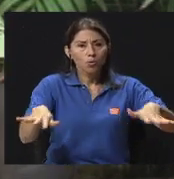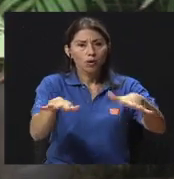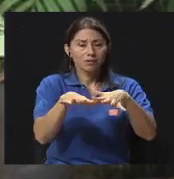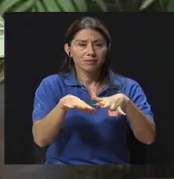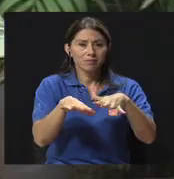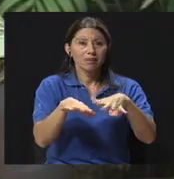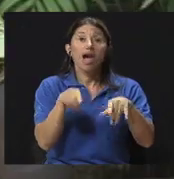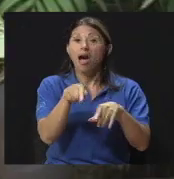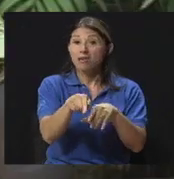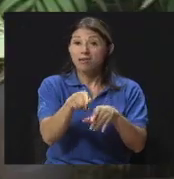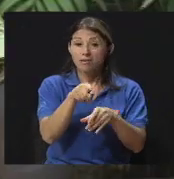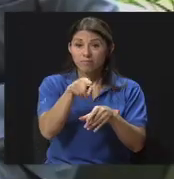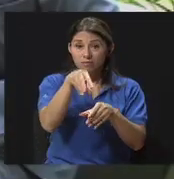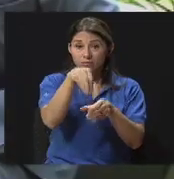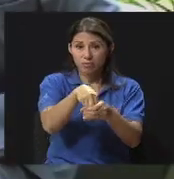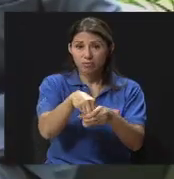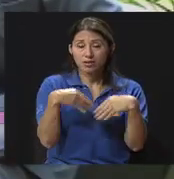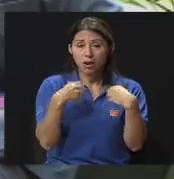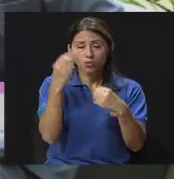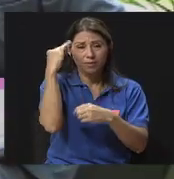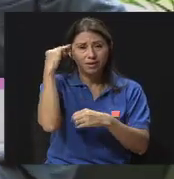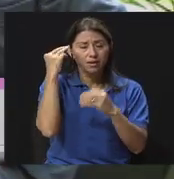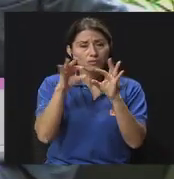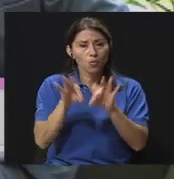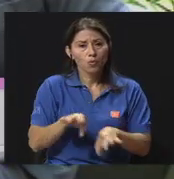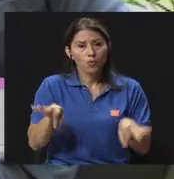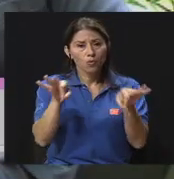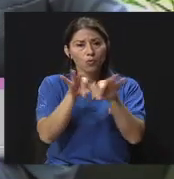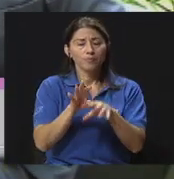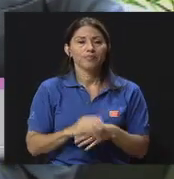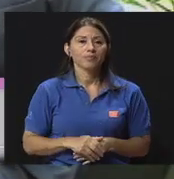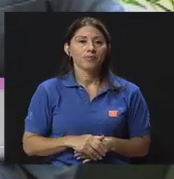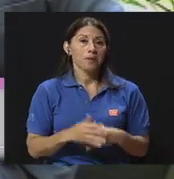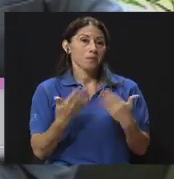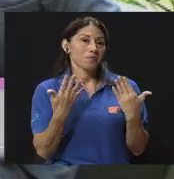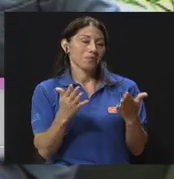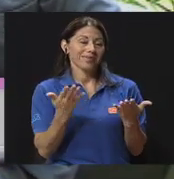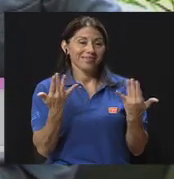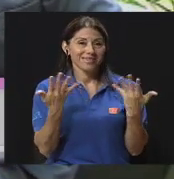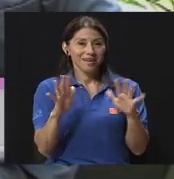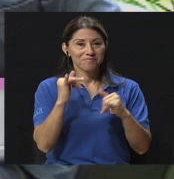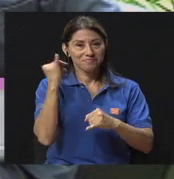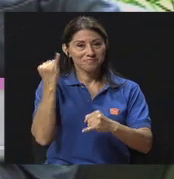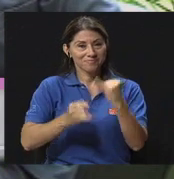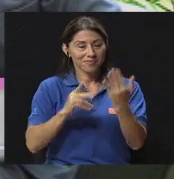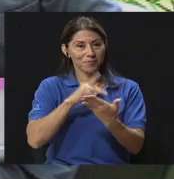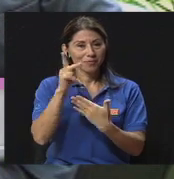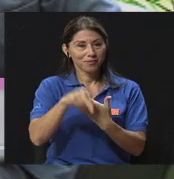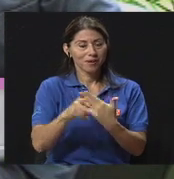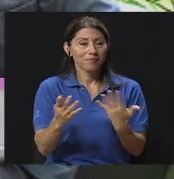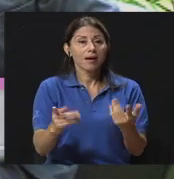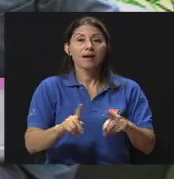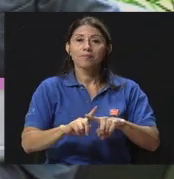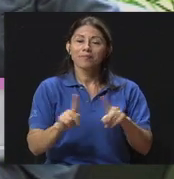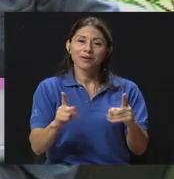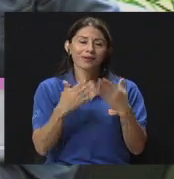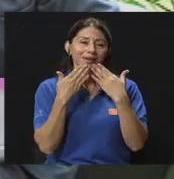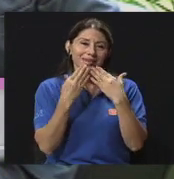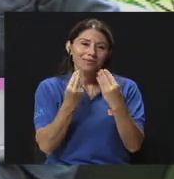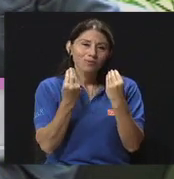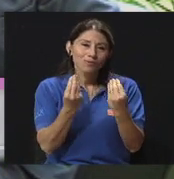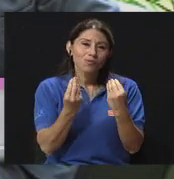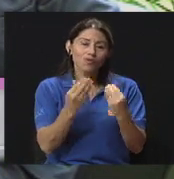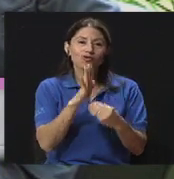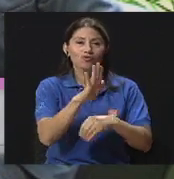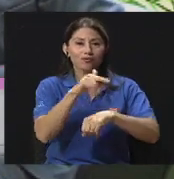salud mental es fundamental. Muy importante. Shirley y Saúl, de esta manera llegamos al final de nuestro programa por hoy, pero le agradecemos mucho,